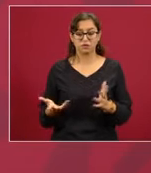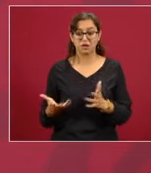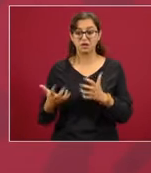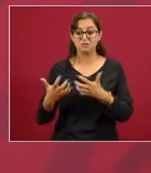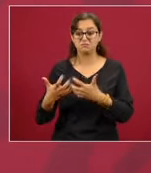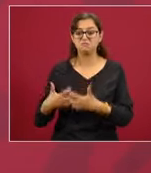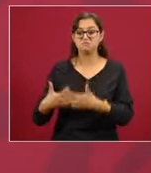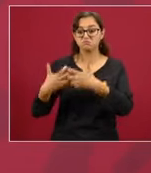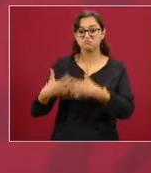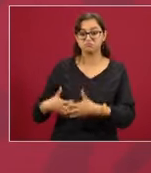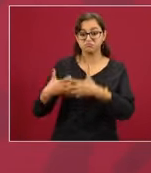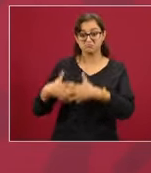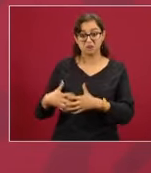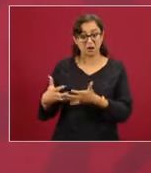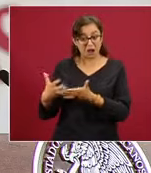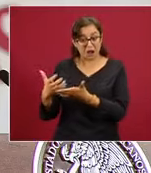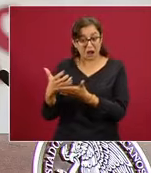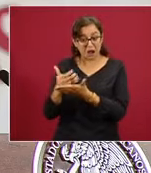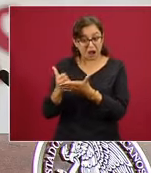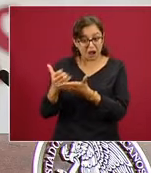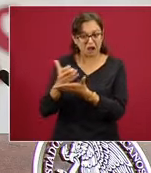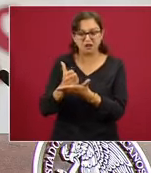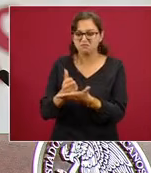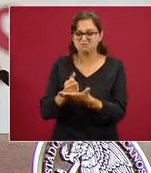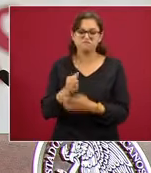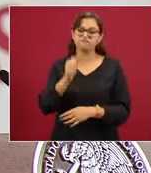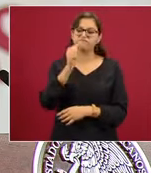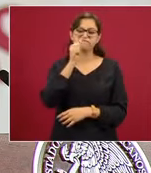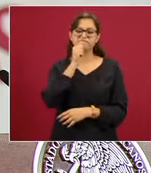o blancos,